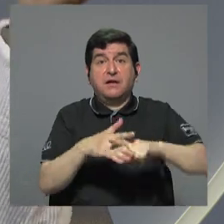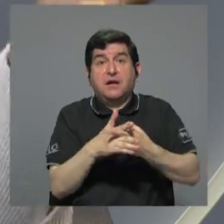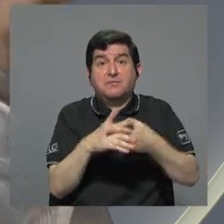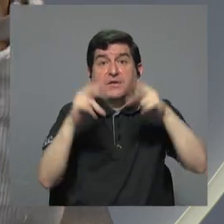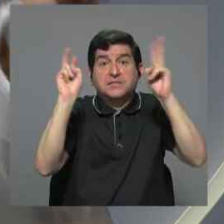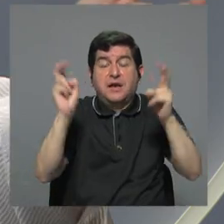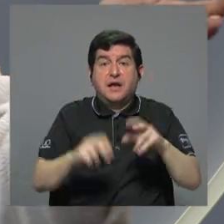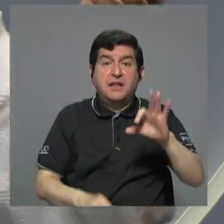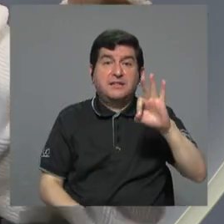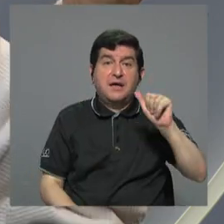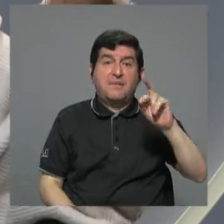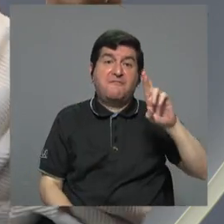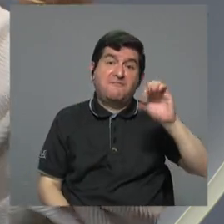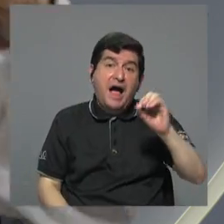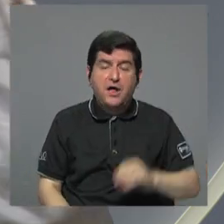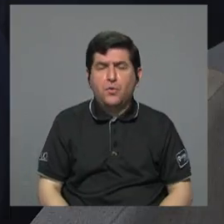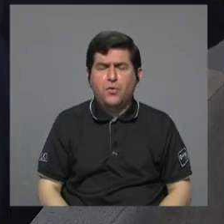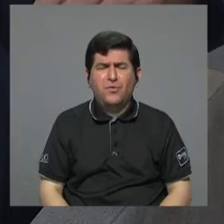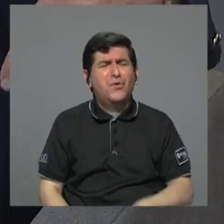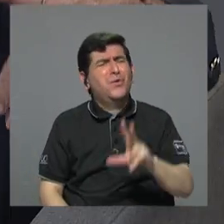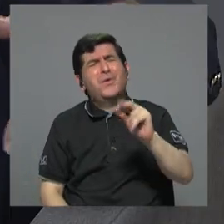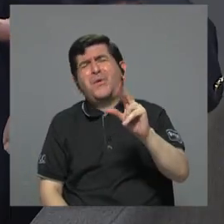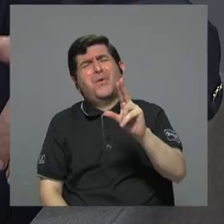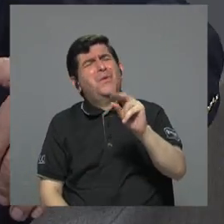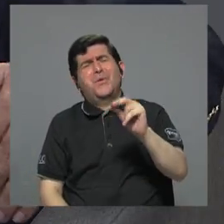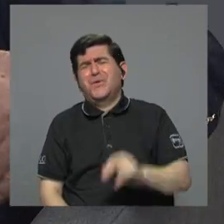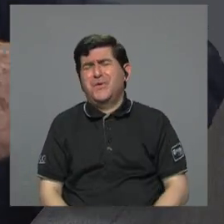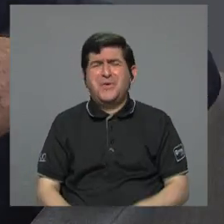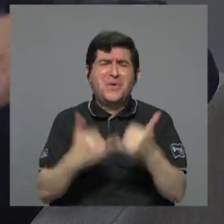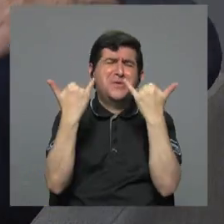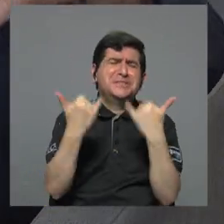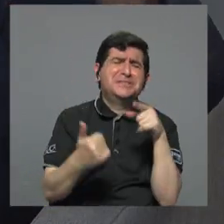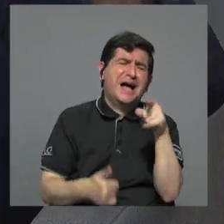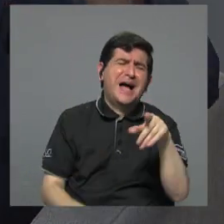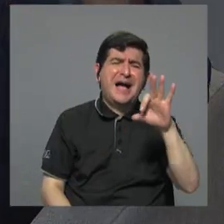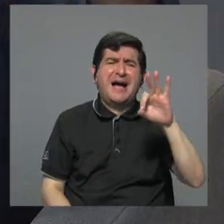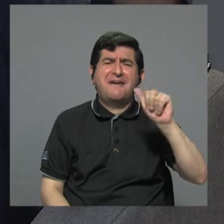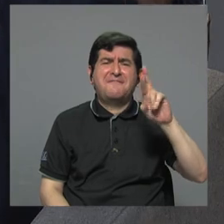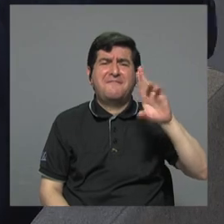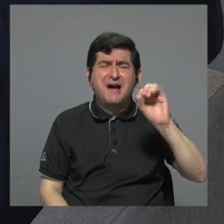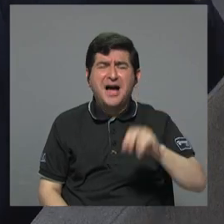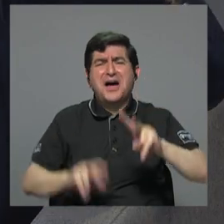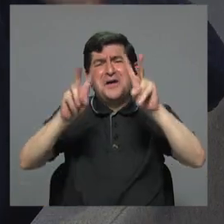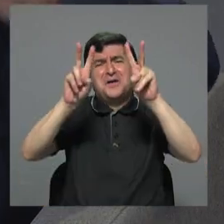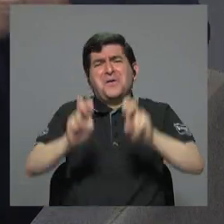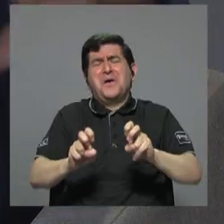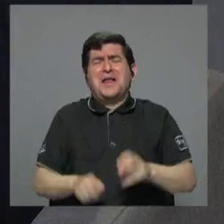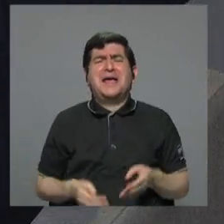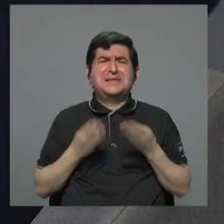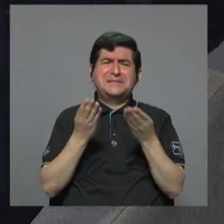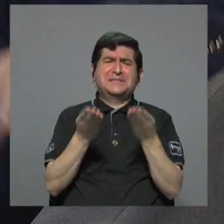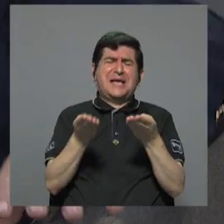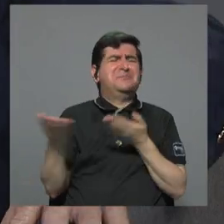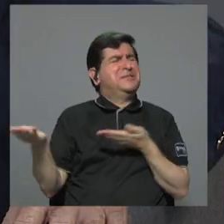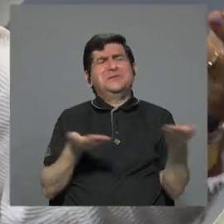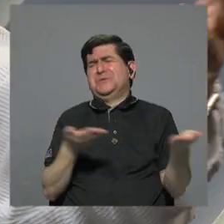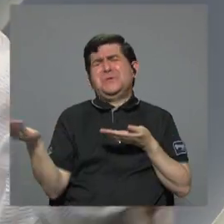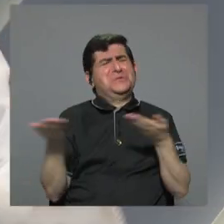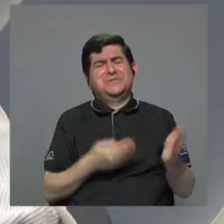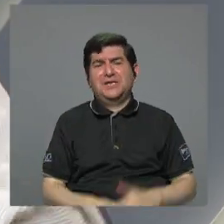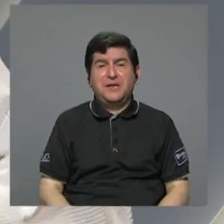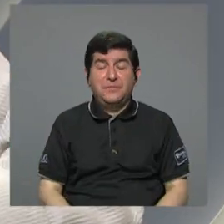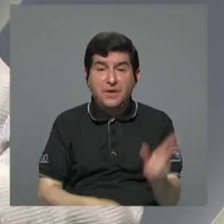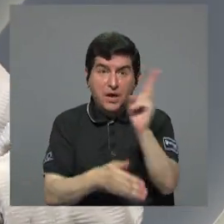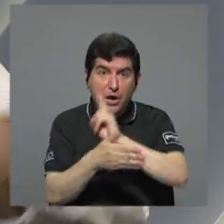tema de Faro antes de comprarte la ronda pero Faro Faro y el examen de bachillerato se sirve con las